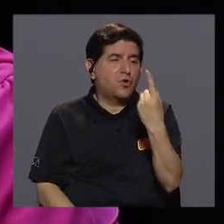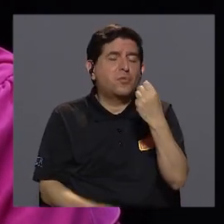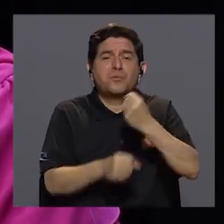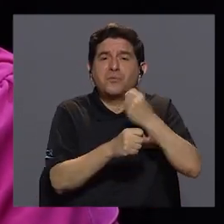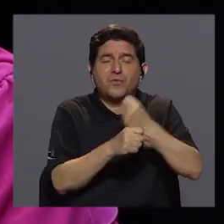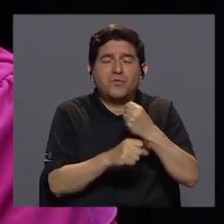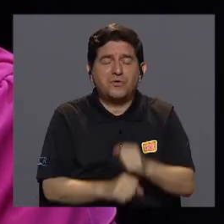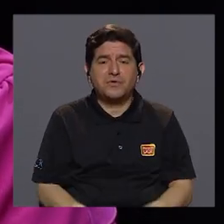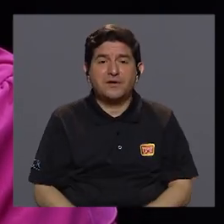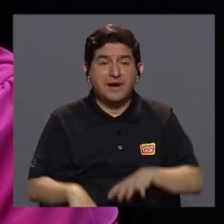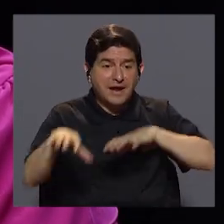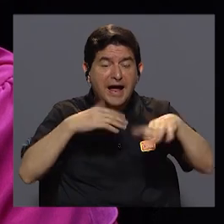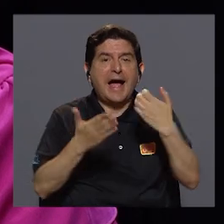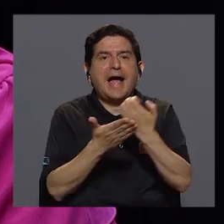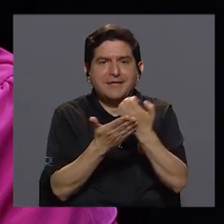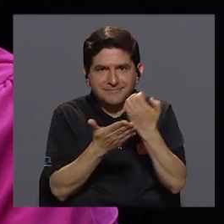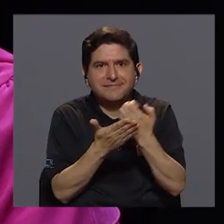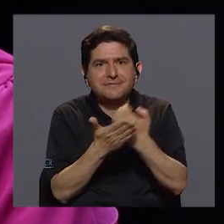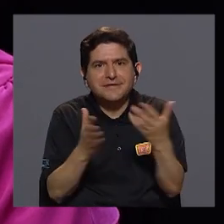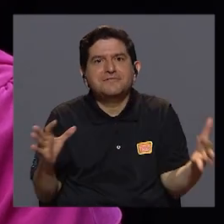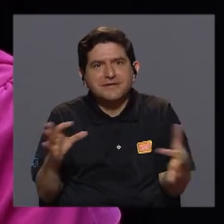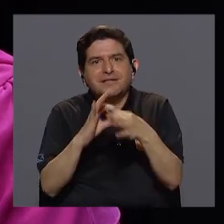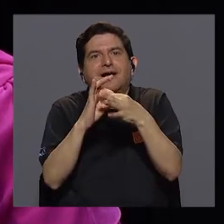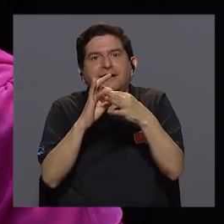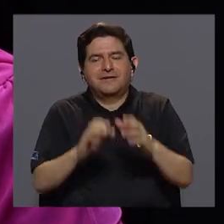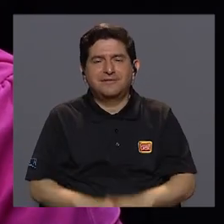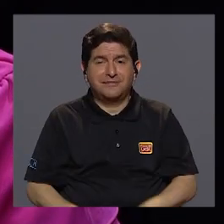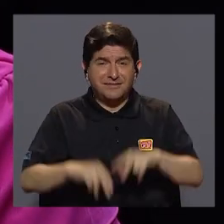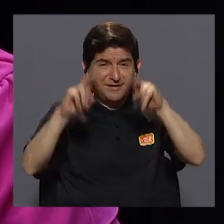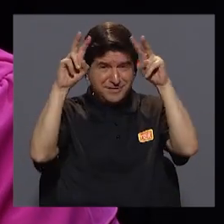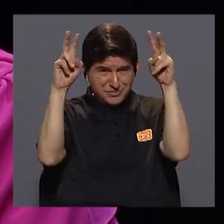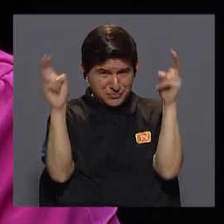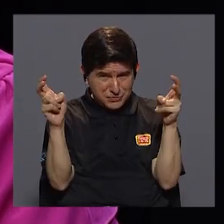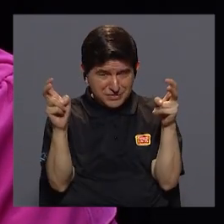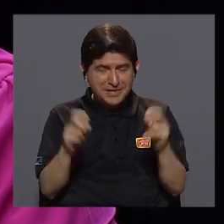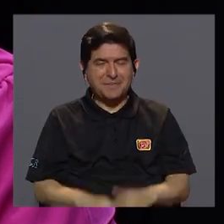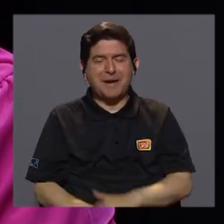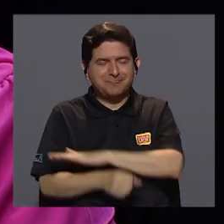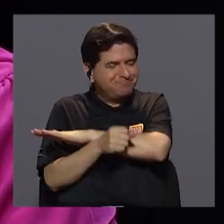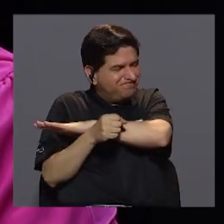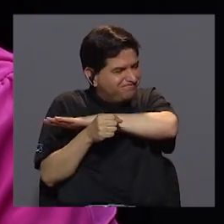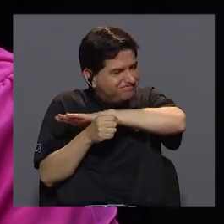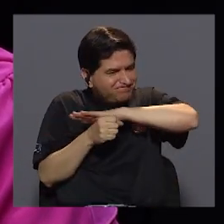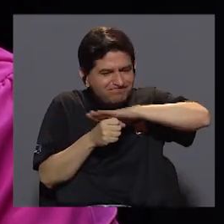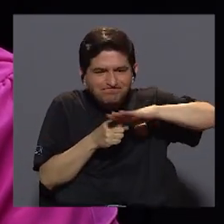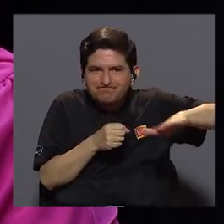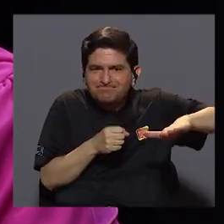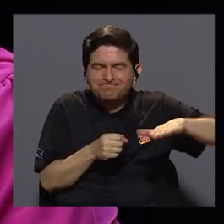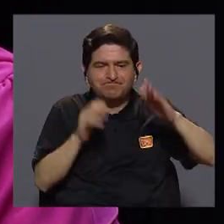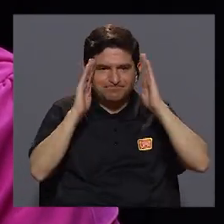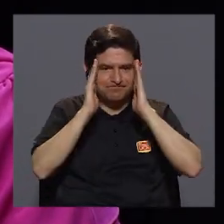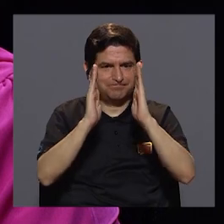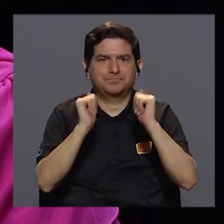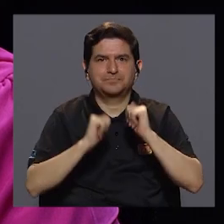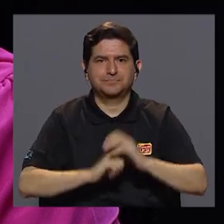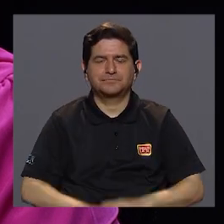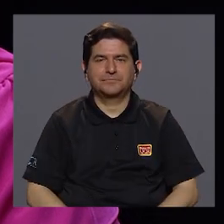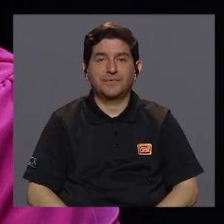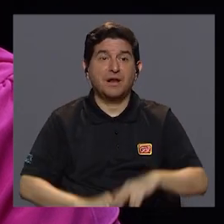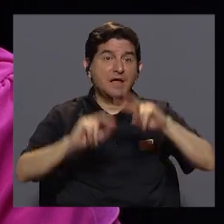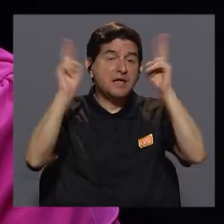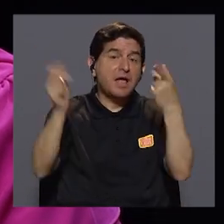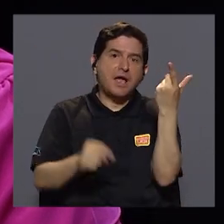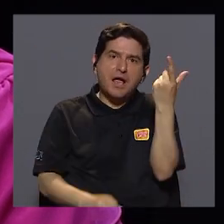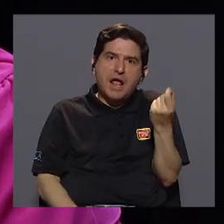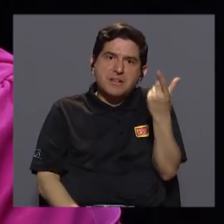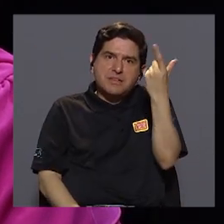desempleo, tiene que ver con actividad económica. O sea, esto es un tema integral. Y en